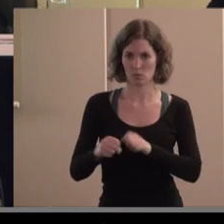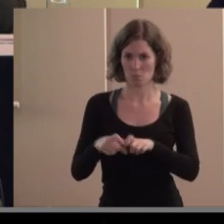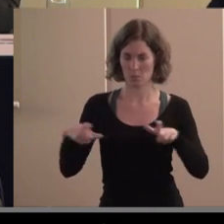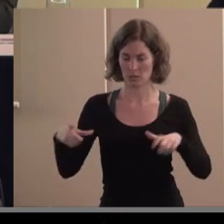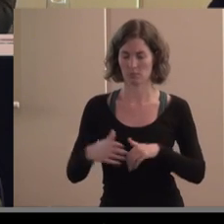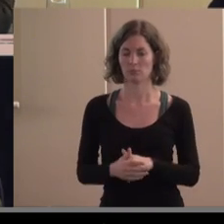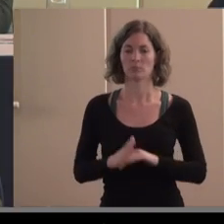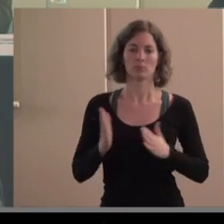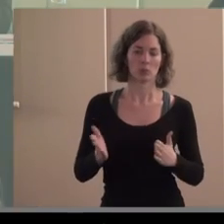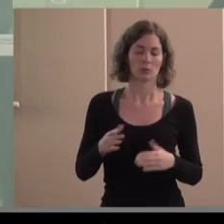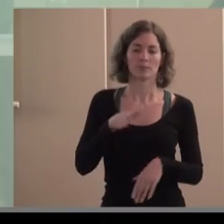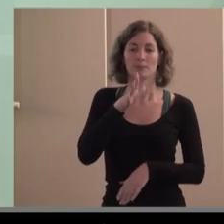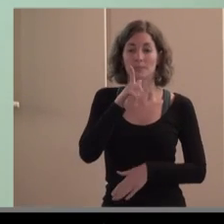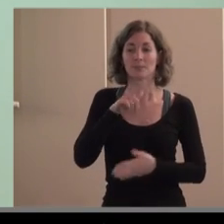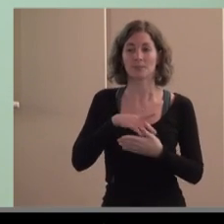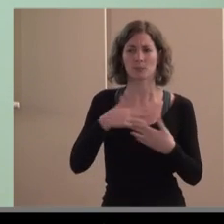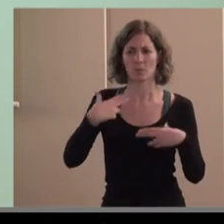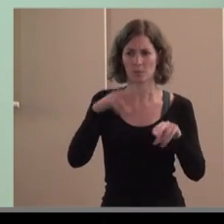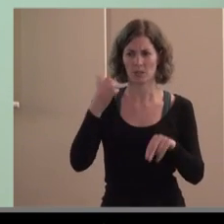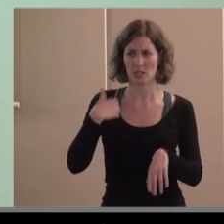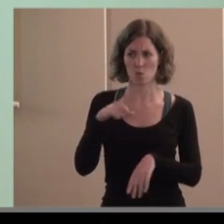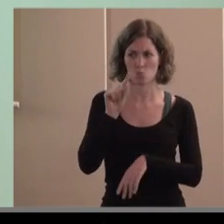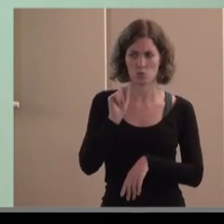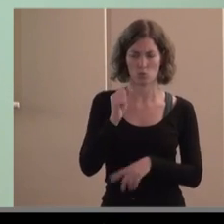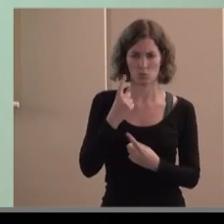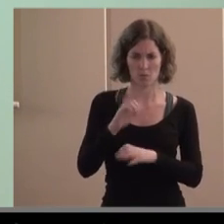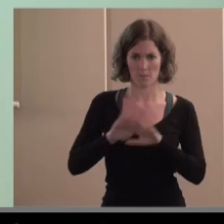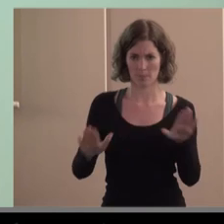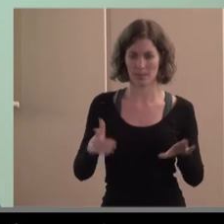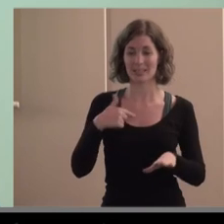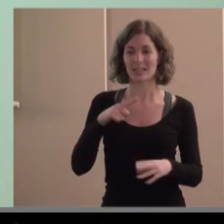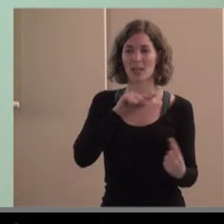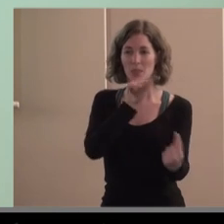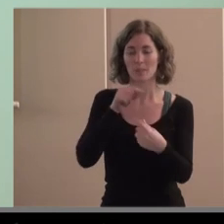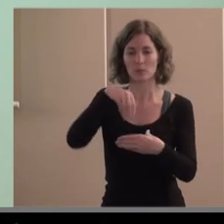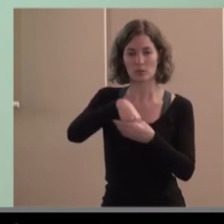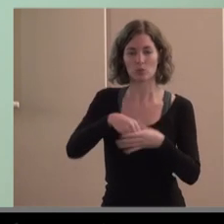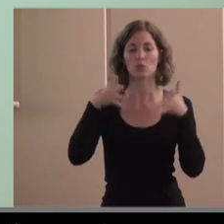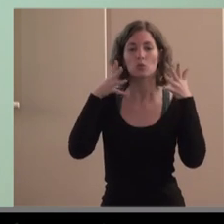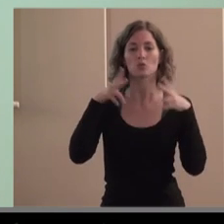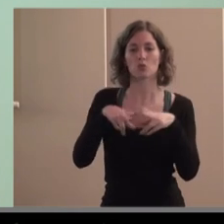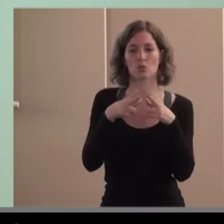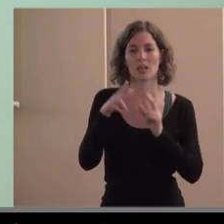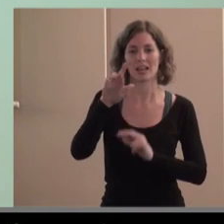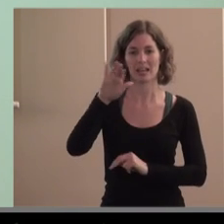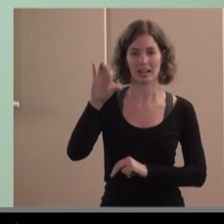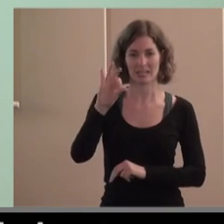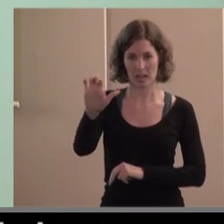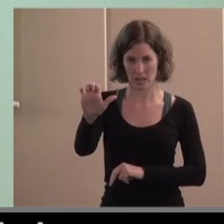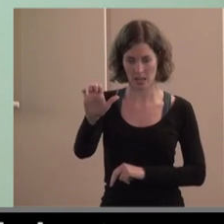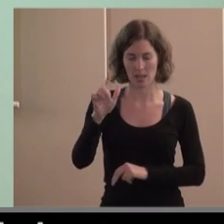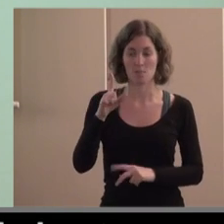cuáles son los debates ahora y acabo me queda creo que un minuto en el propio consejo estatal de RCE pues hay debates fundamentales